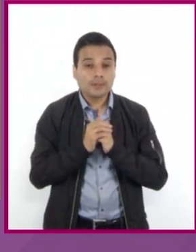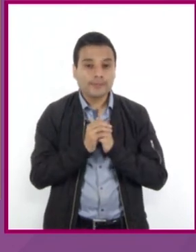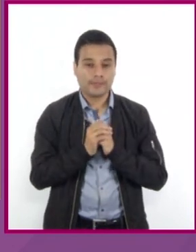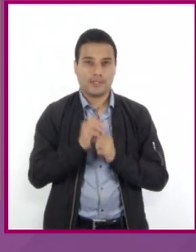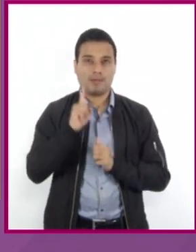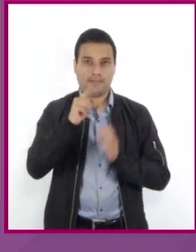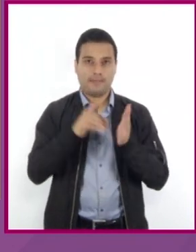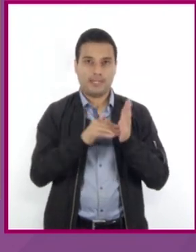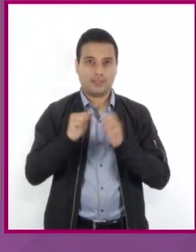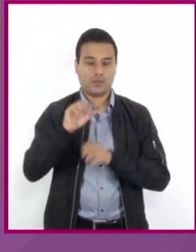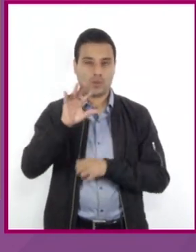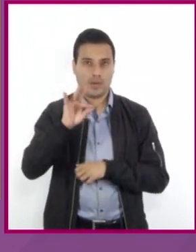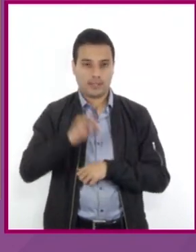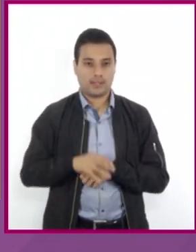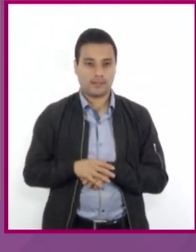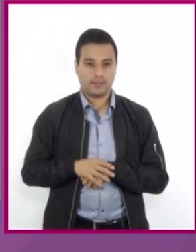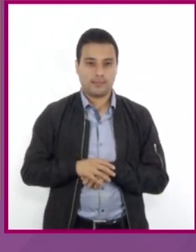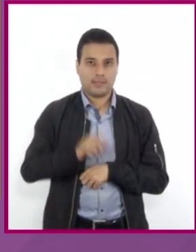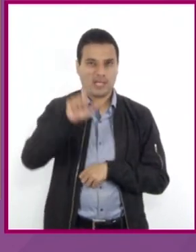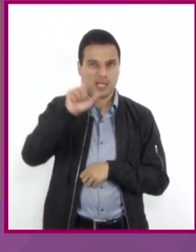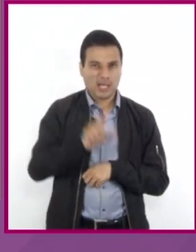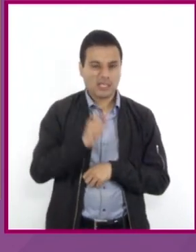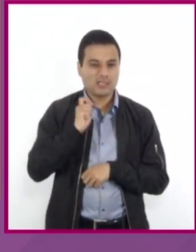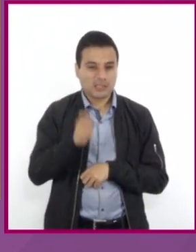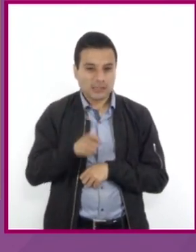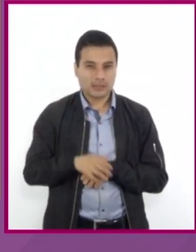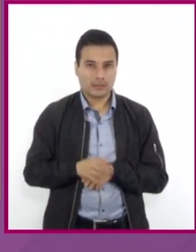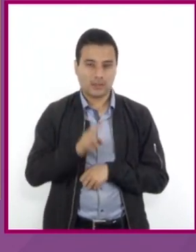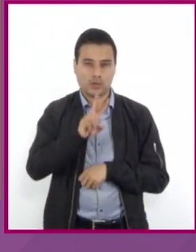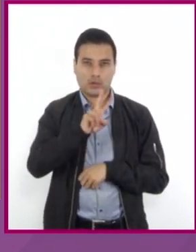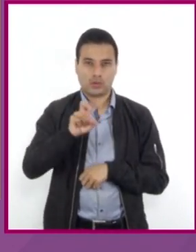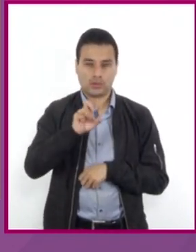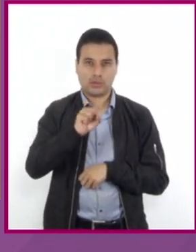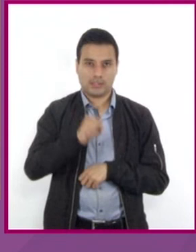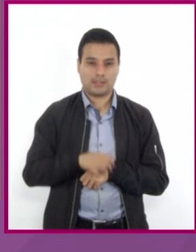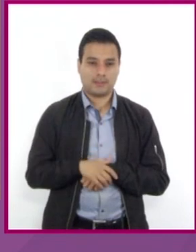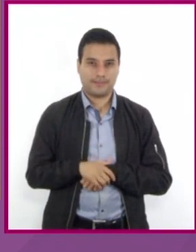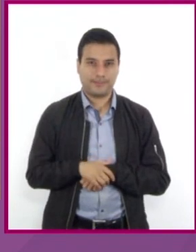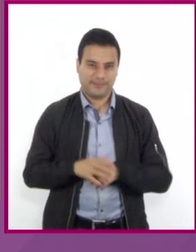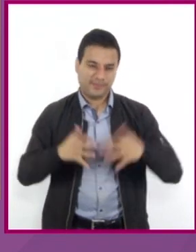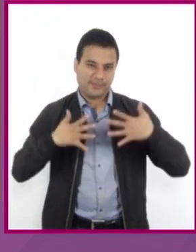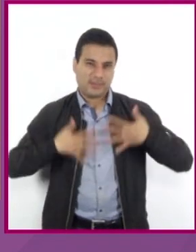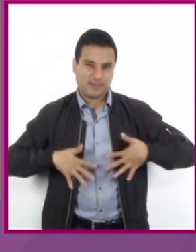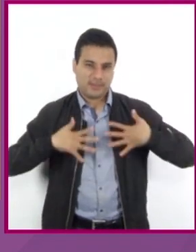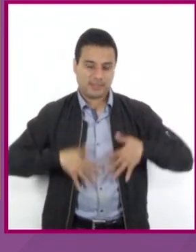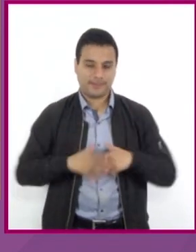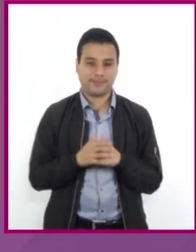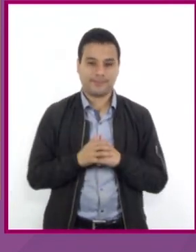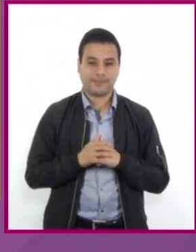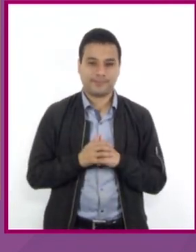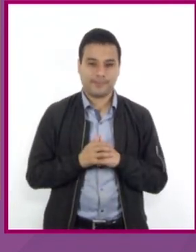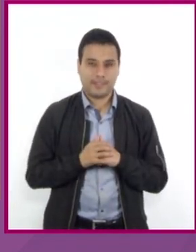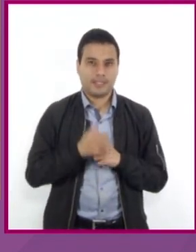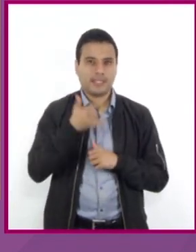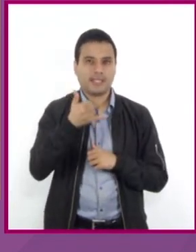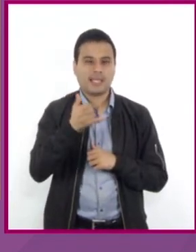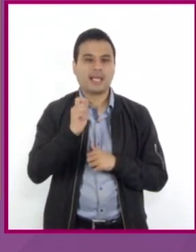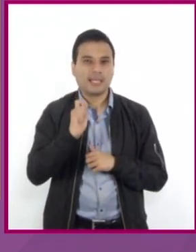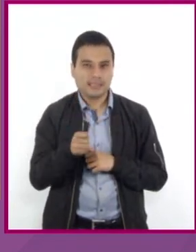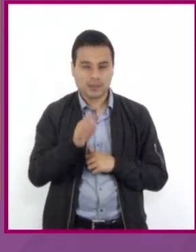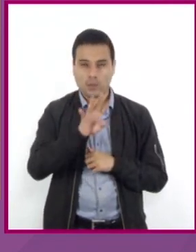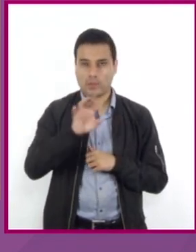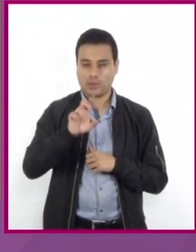donde X es igual a 260 el costo de una camisa y Y es igual a